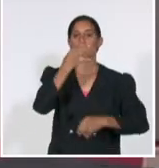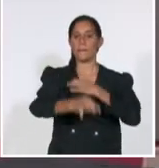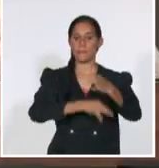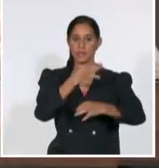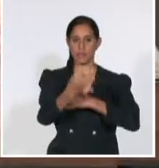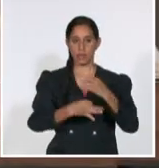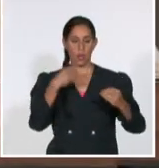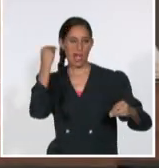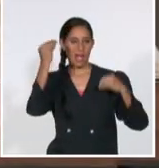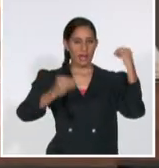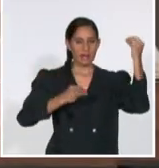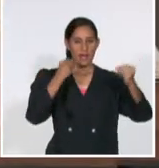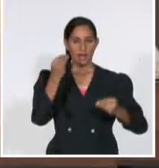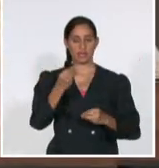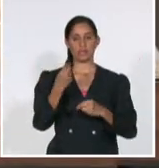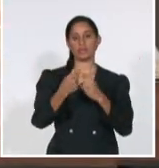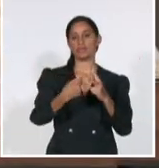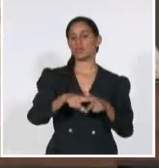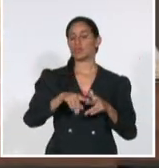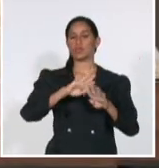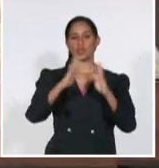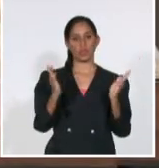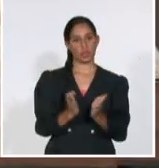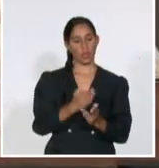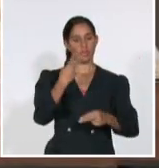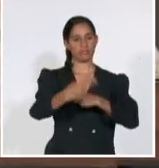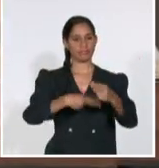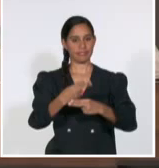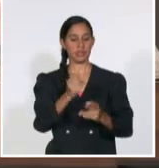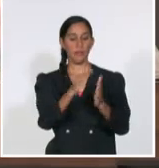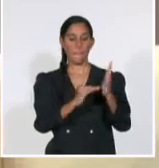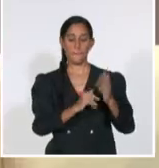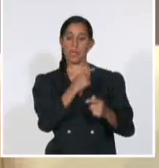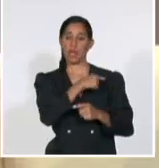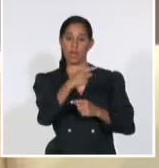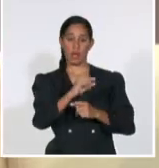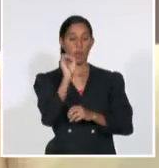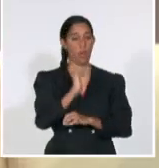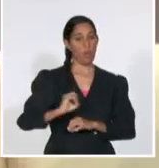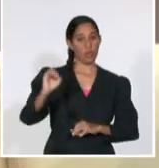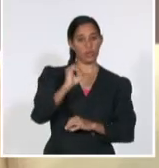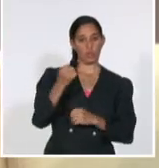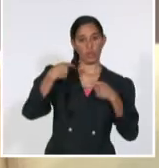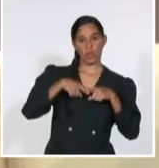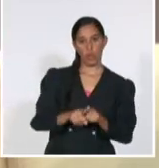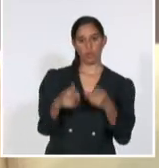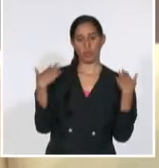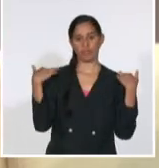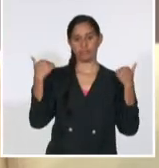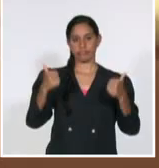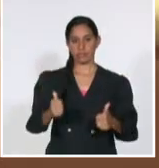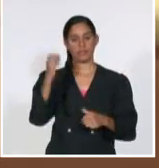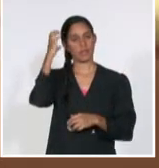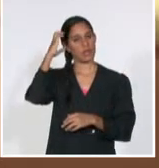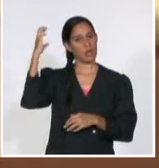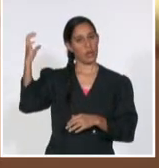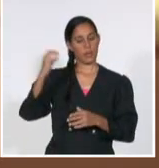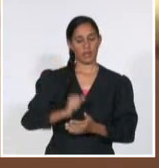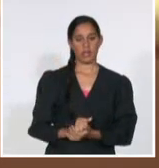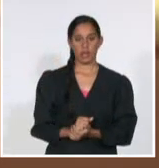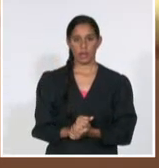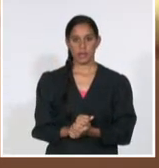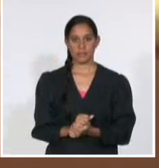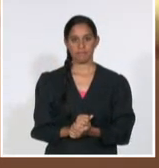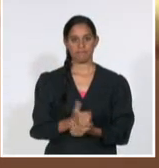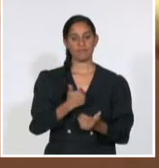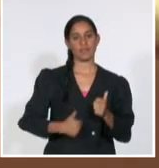realizados durante el mes de octubre, de conjunto con los buróes provinciales del partido y los gobernadores. Díaz-Canel insistió en